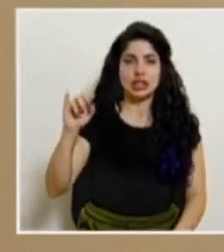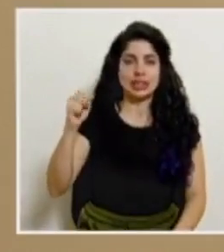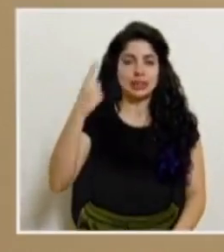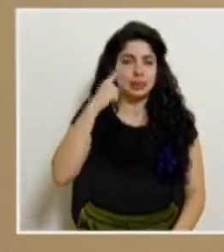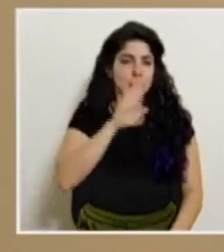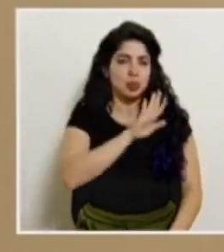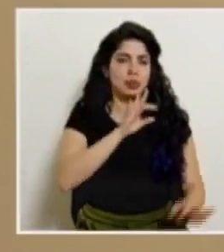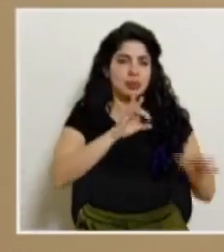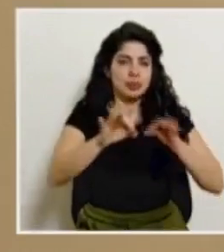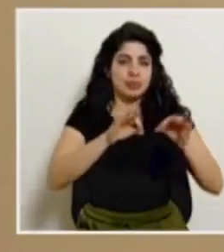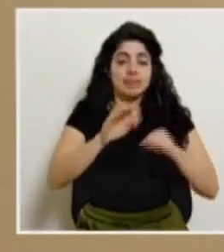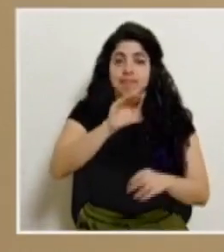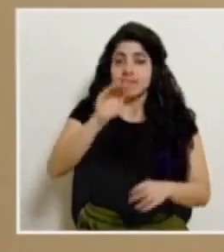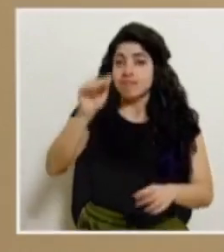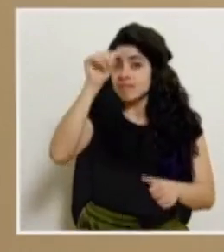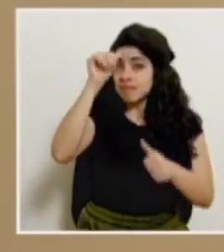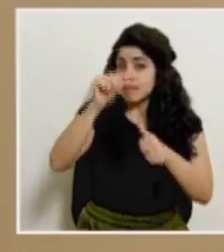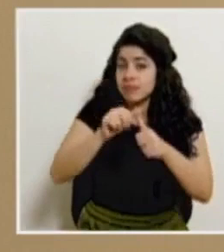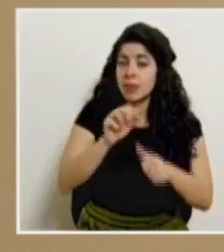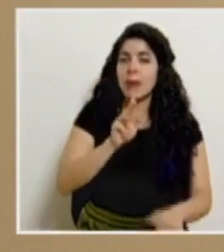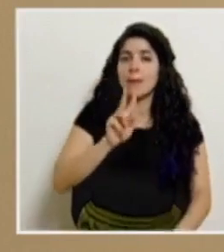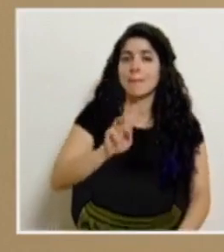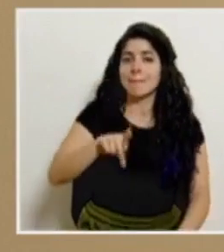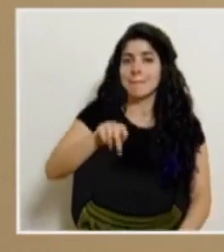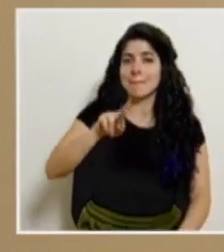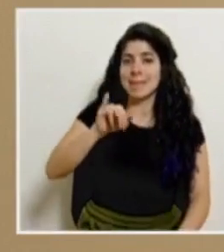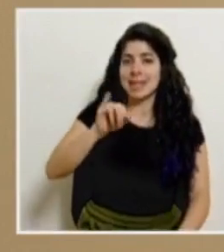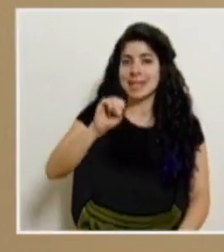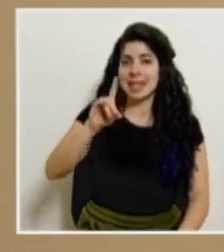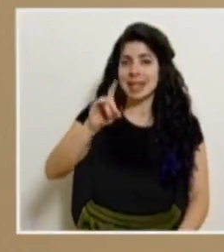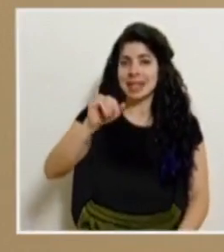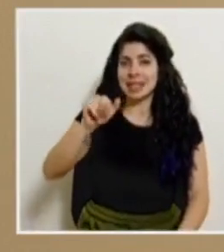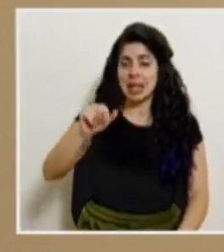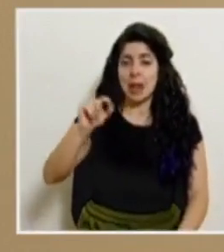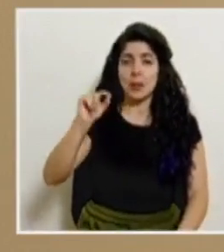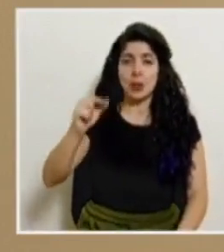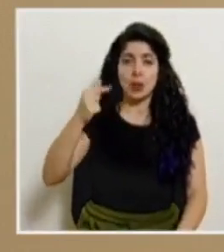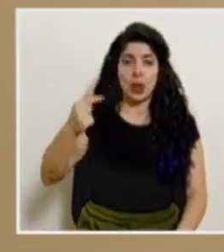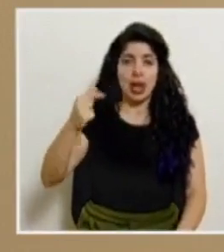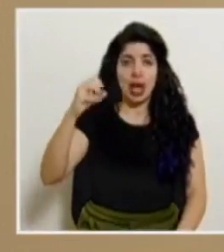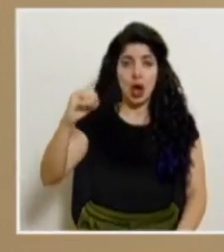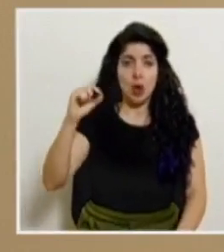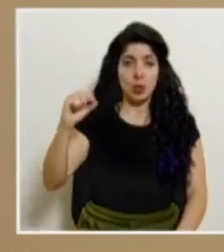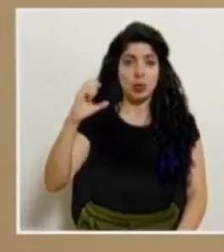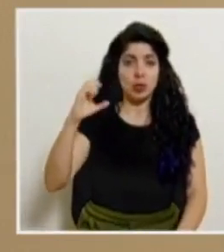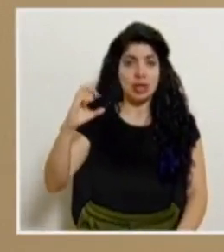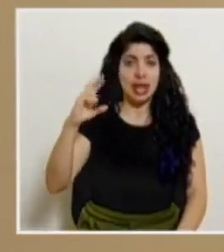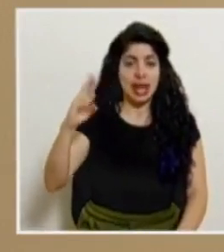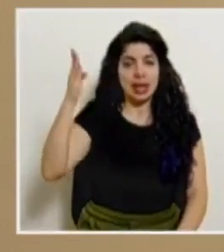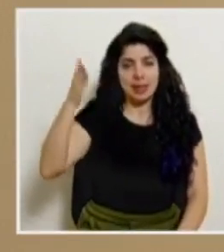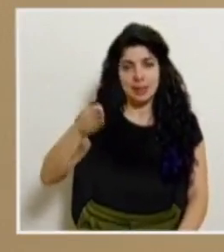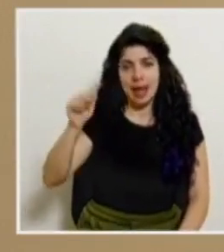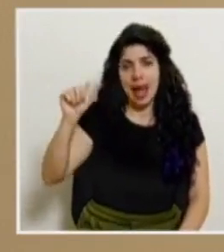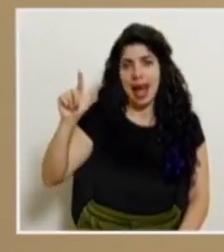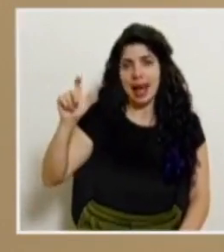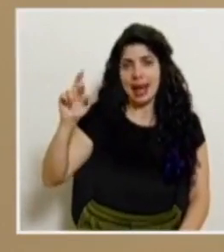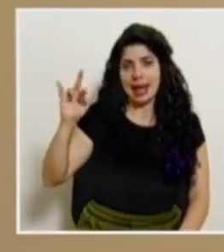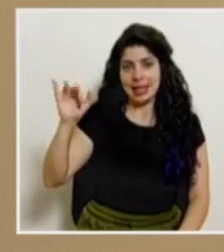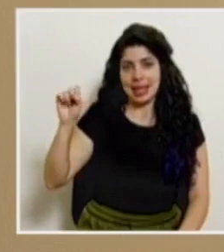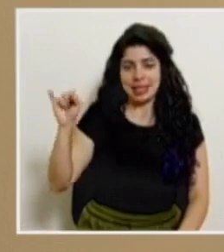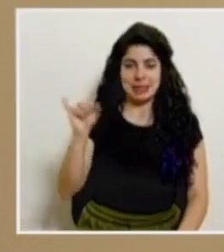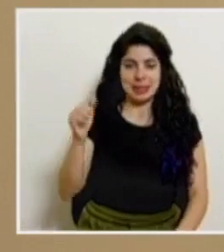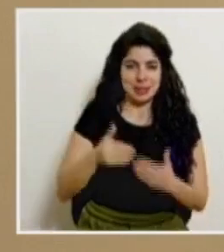el detalle. Les recordamos el sitio presidencia.go.cr barro inclinada alertas, el sitio que mencionó don